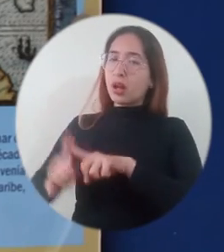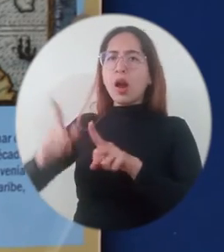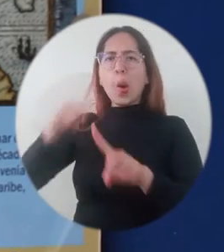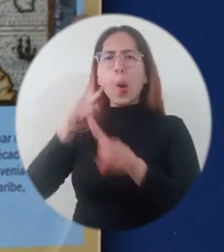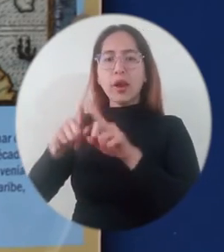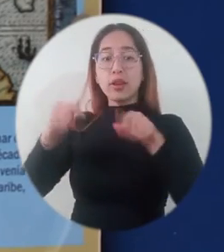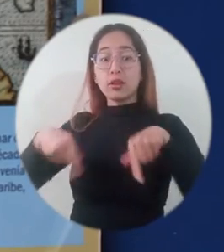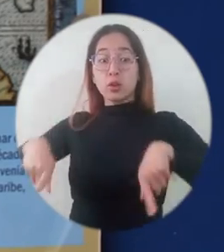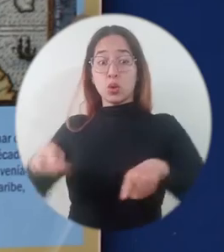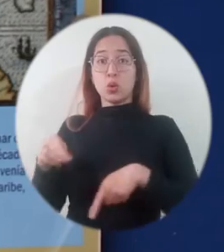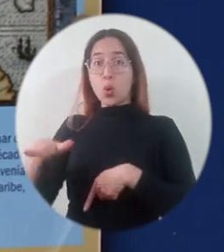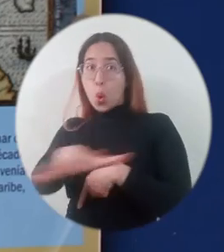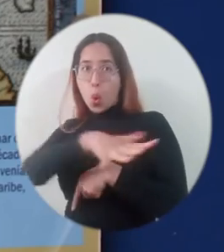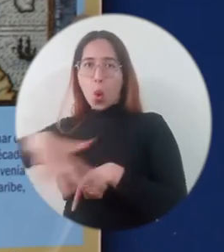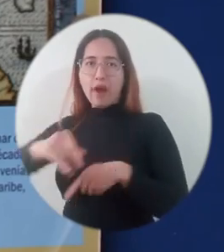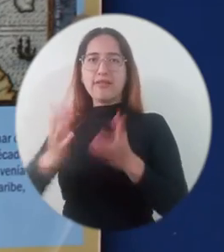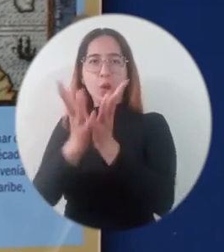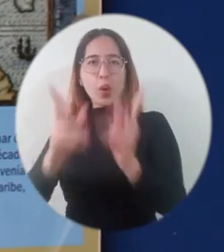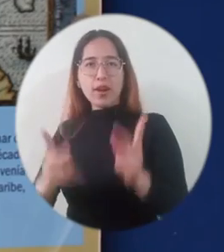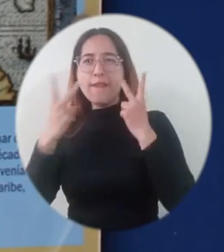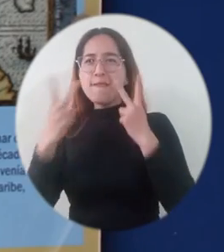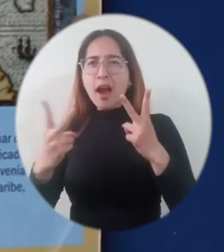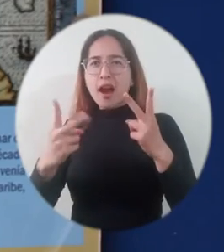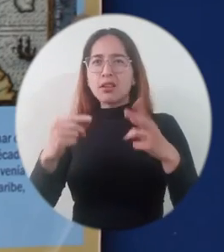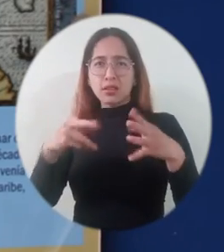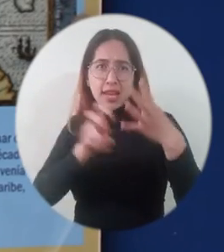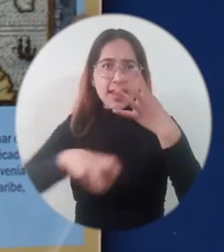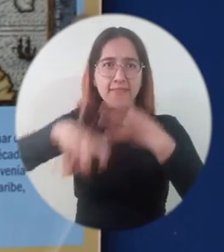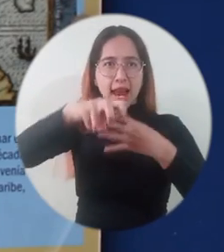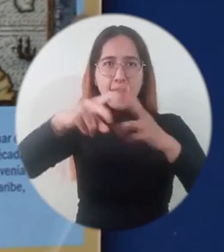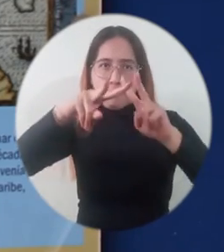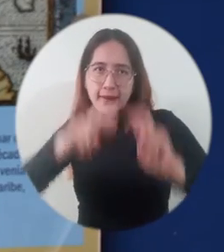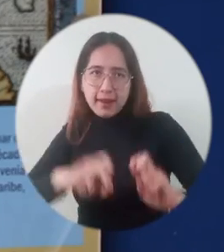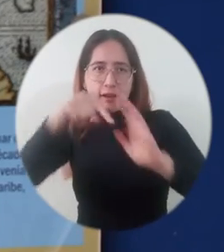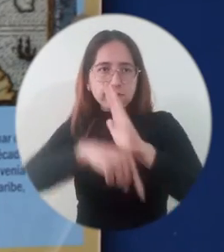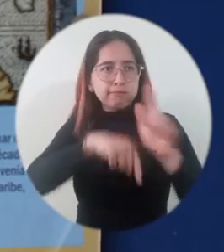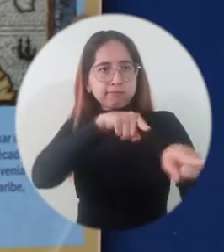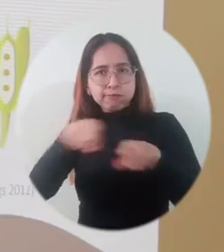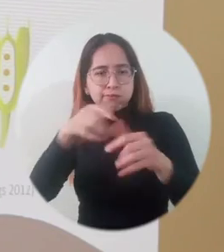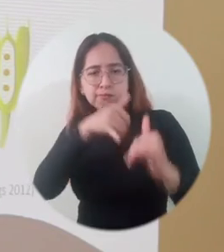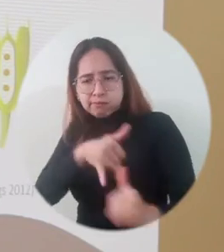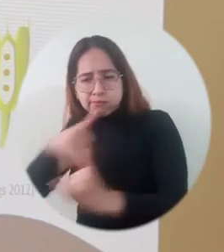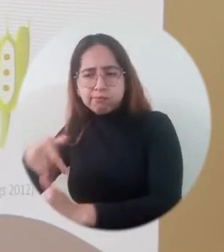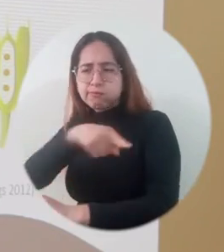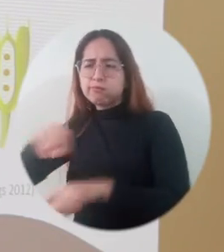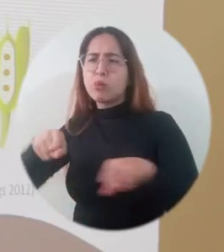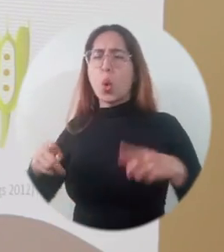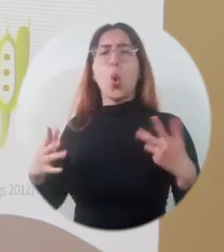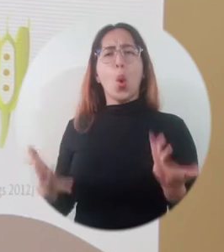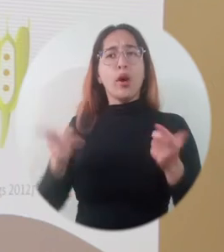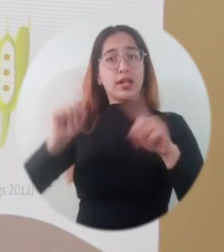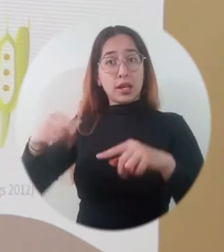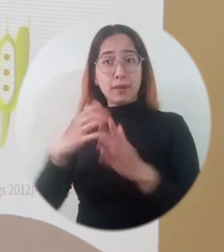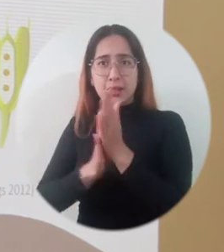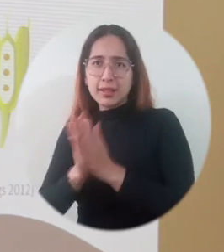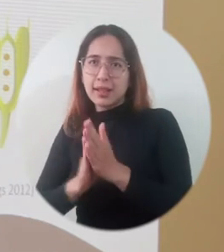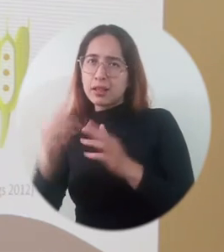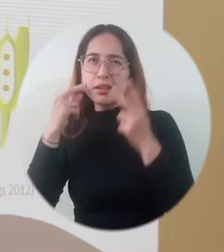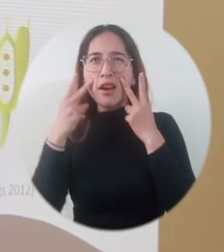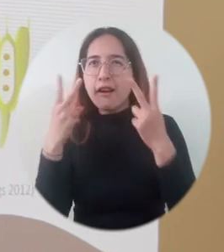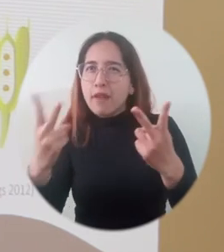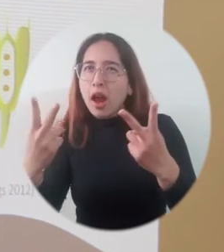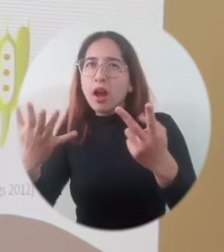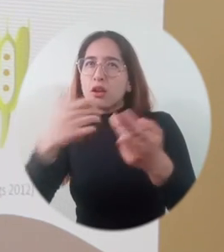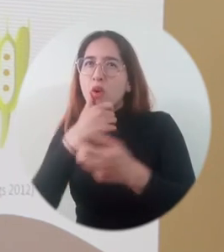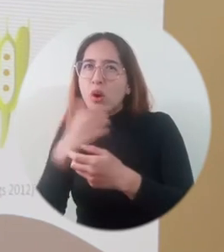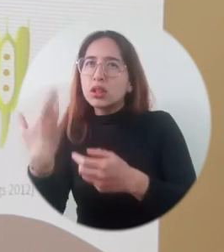los estudiantes puedan observar diferentes niveles de investigación. También los incentiva a que